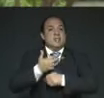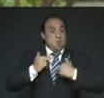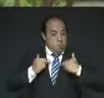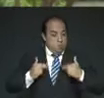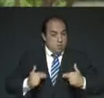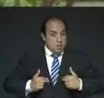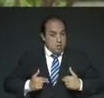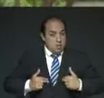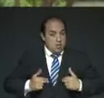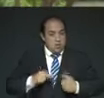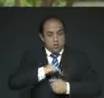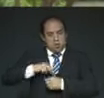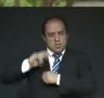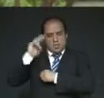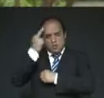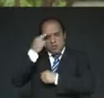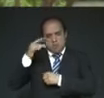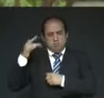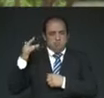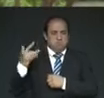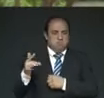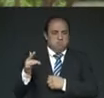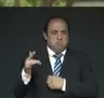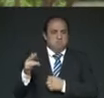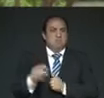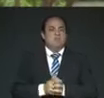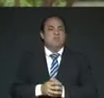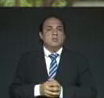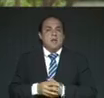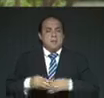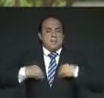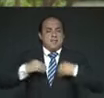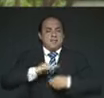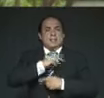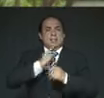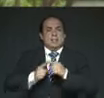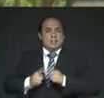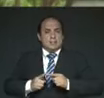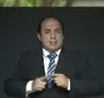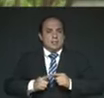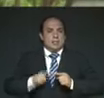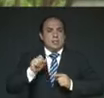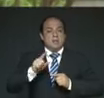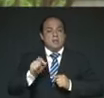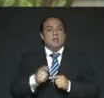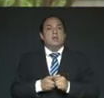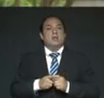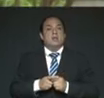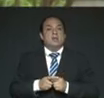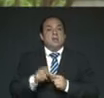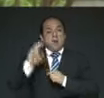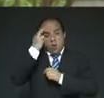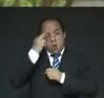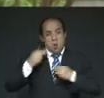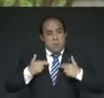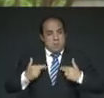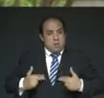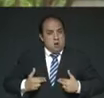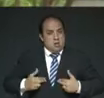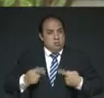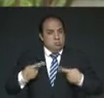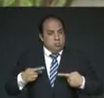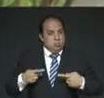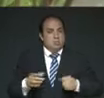para dolernos por las vidas cegadas, para lamentar las humanidades quebrantadas, para conmovernos